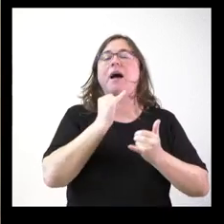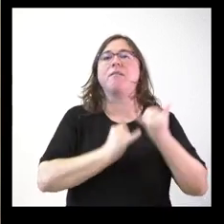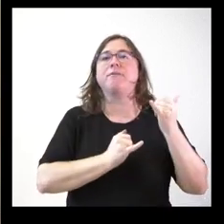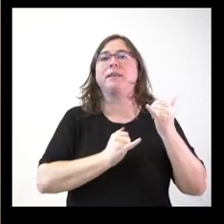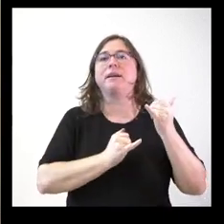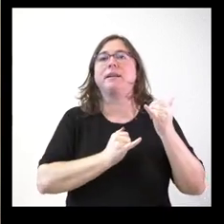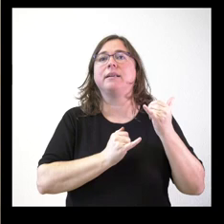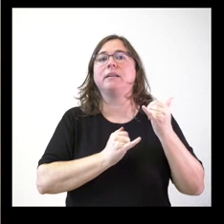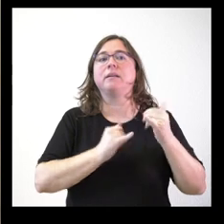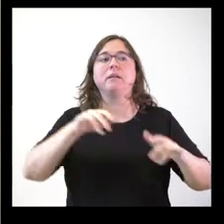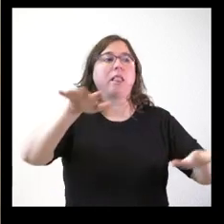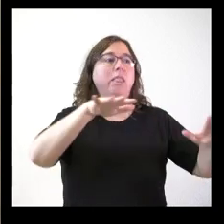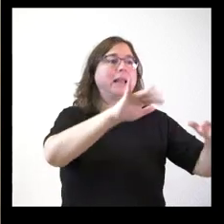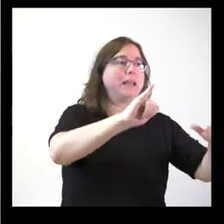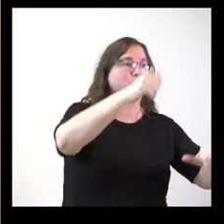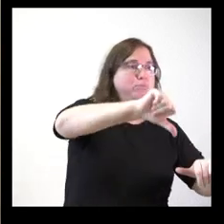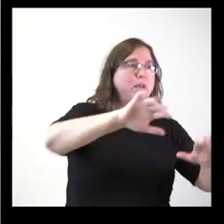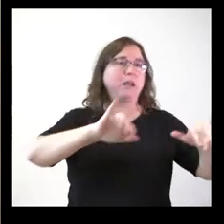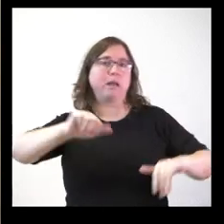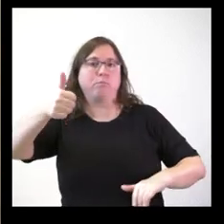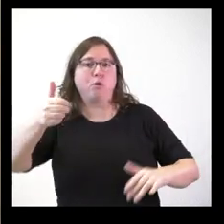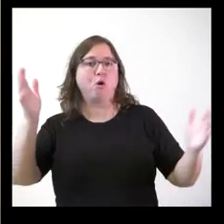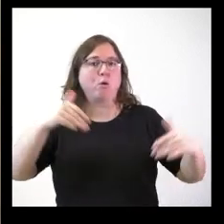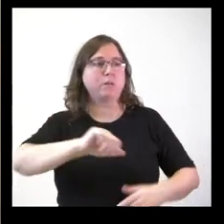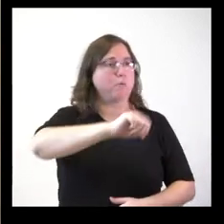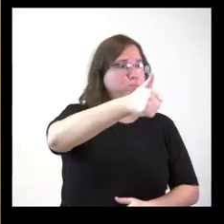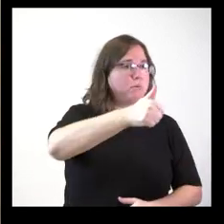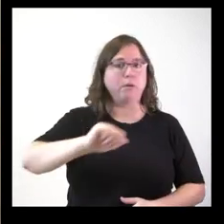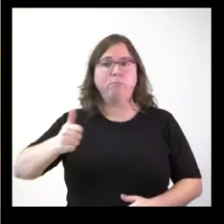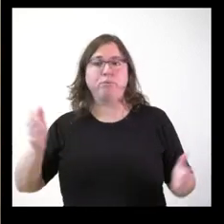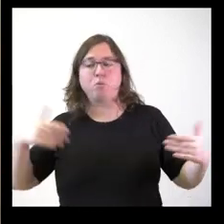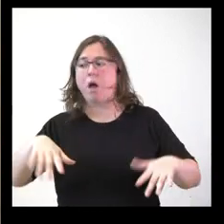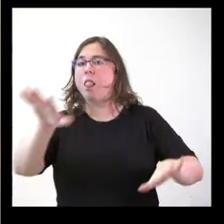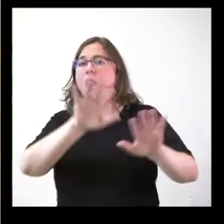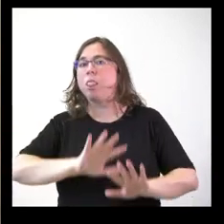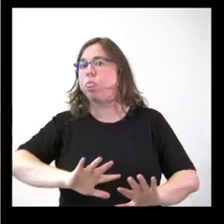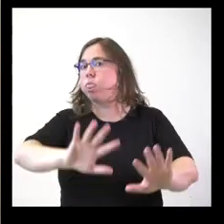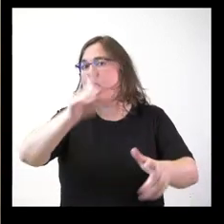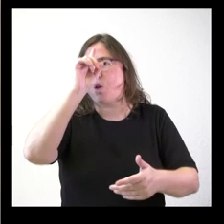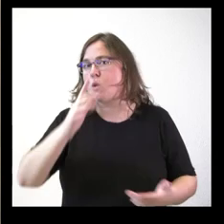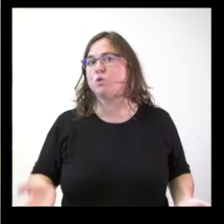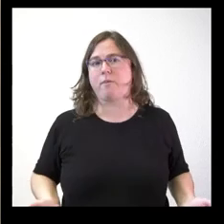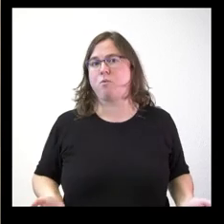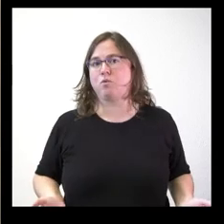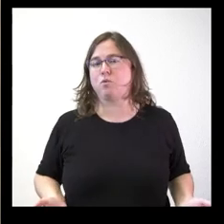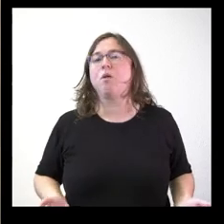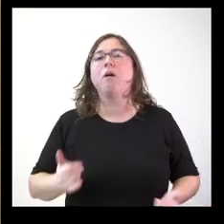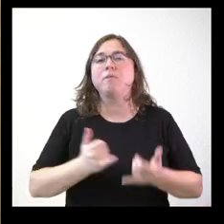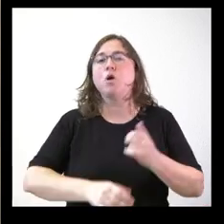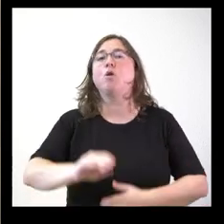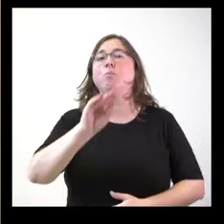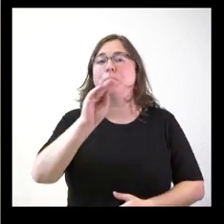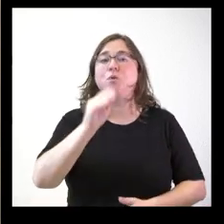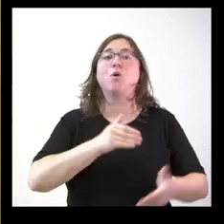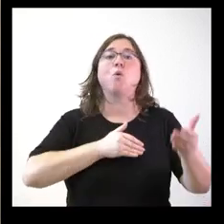directamente en el limbo, que no aparecían ni como concedidas ni como denegadas. Querría preguntar cuándo van a hacer lo mismo